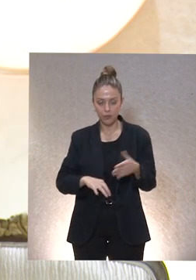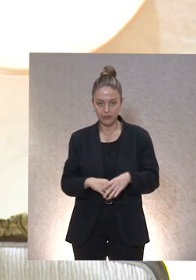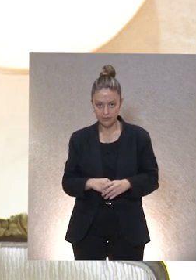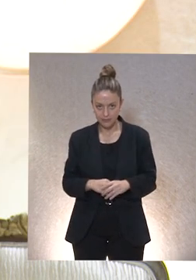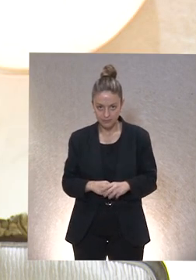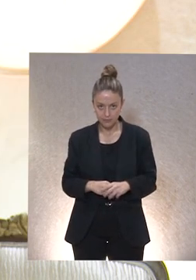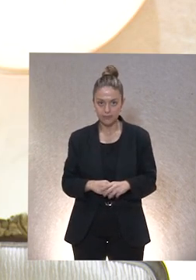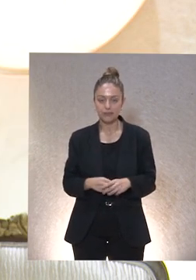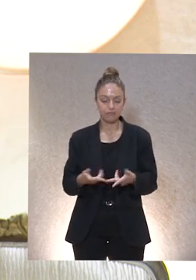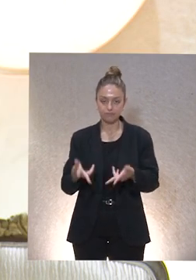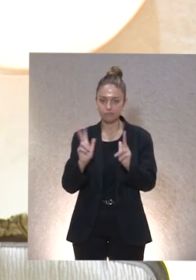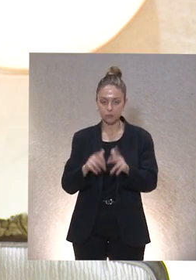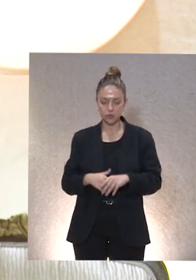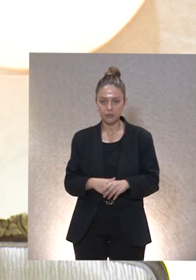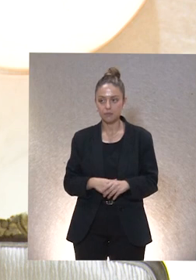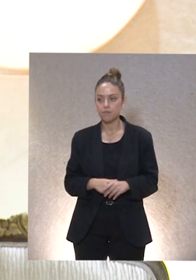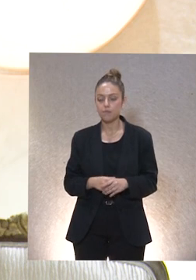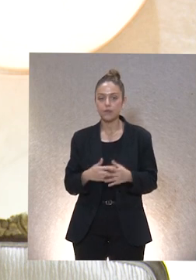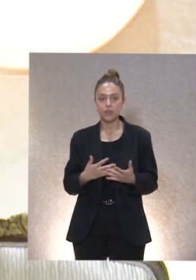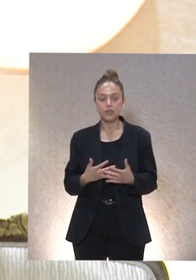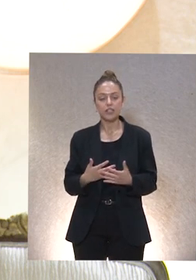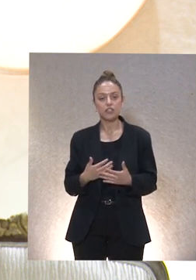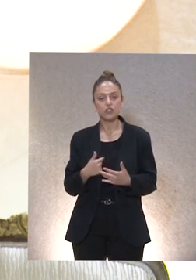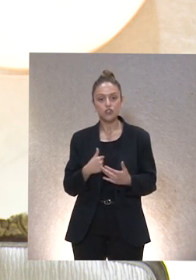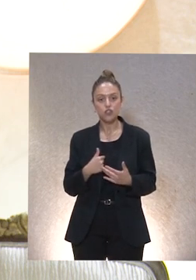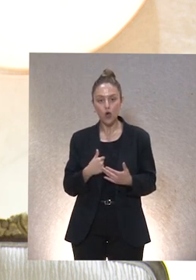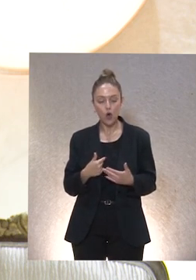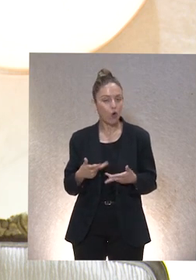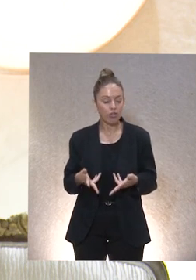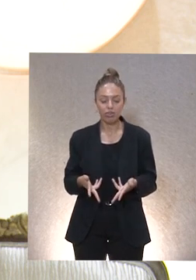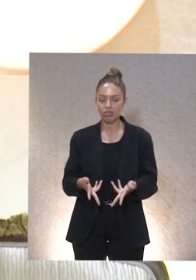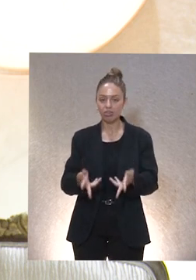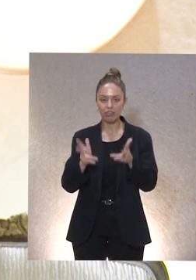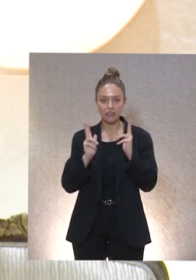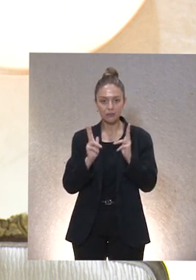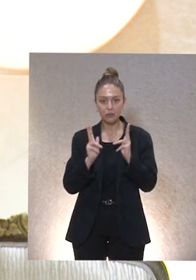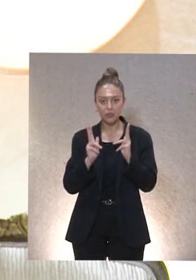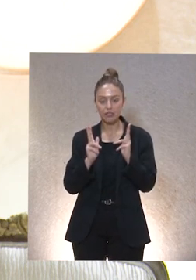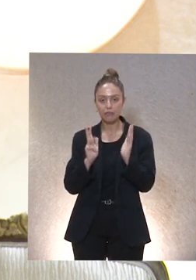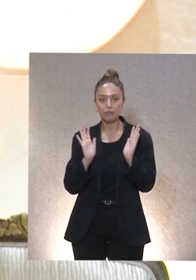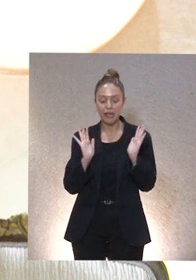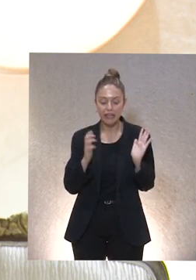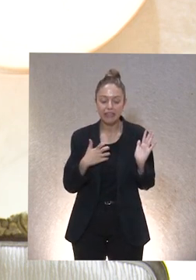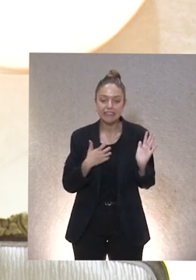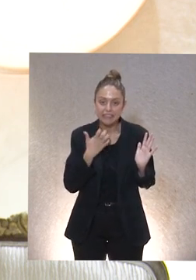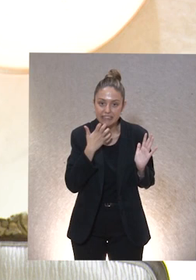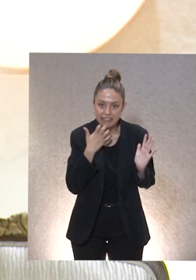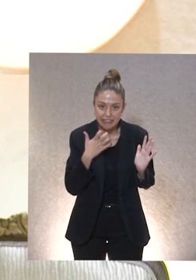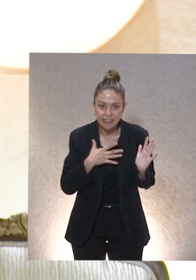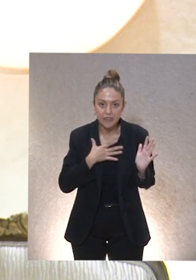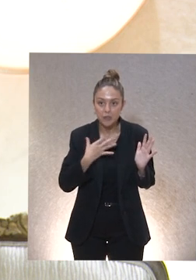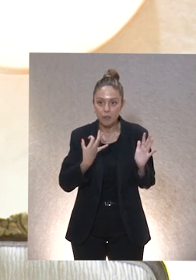tendréis y disponible. En cualquier caso, yo estaré en disposición de, en la medida en que pueda y me permitan las